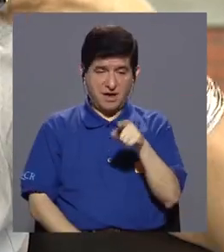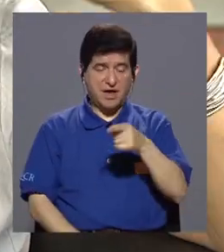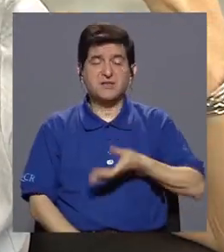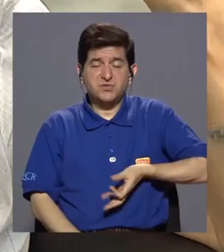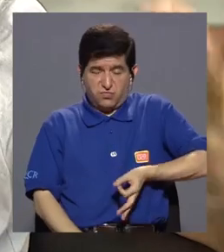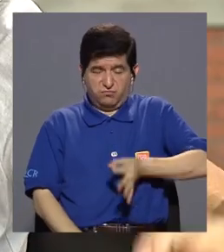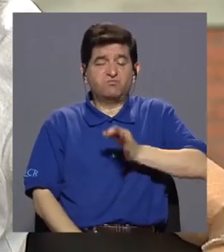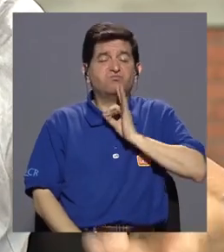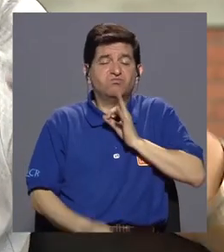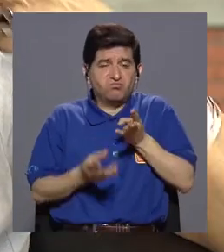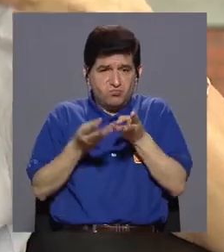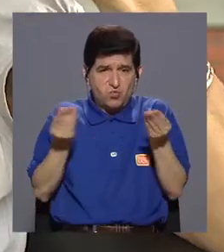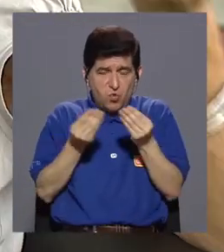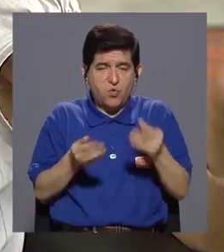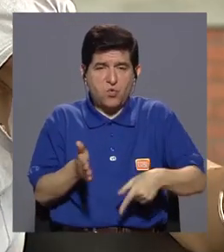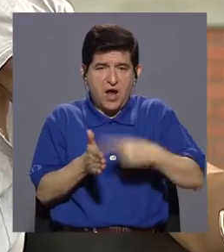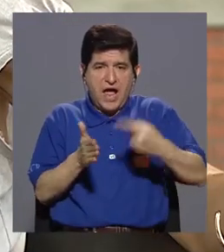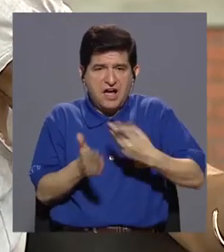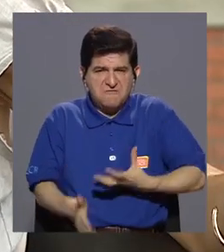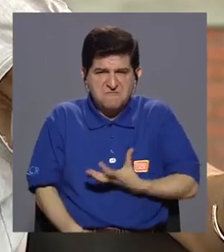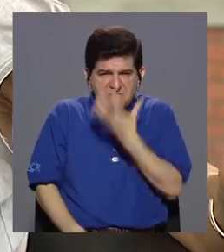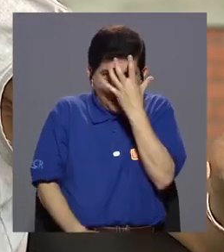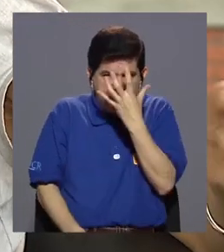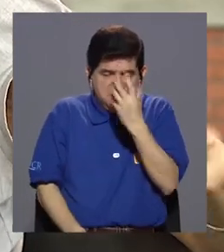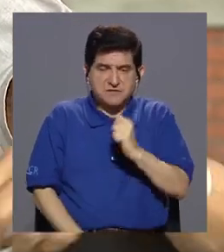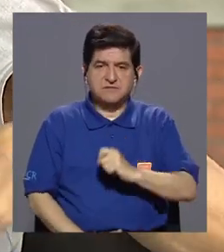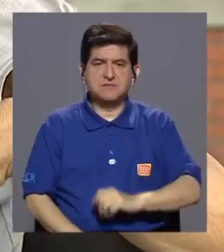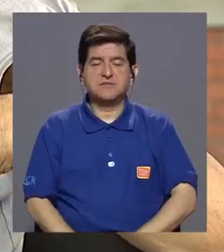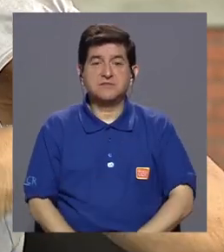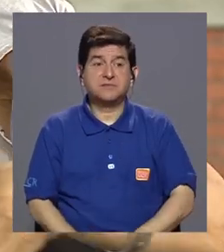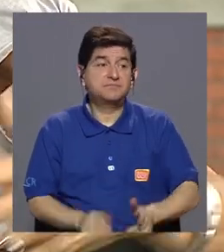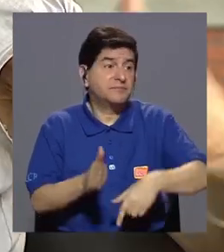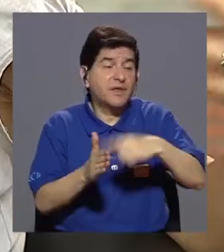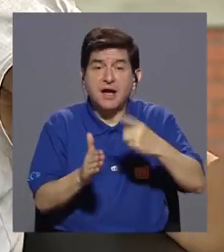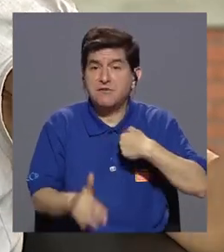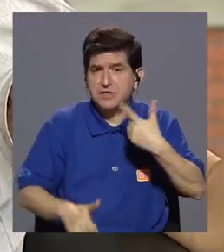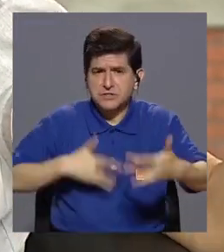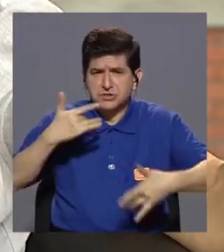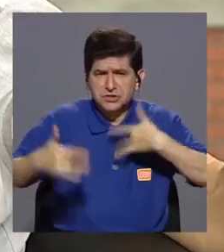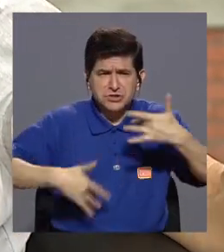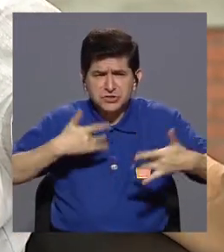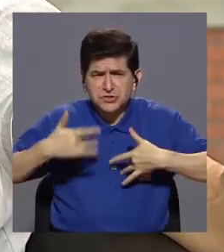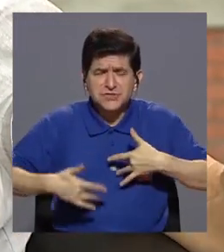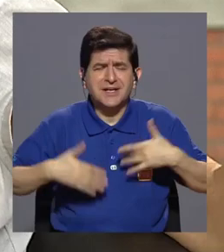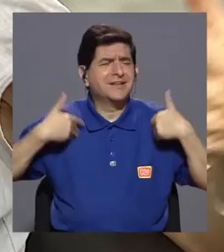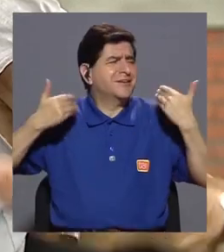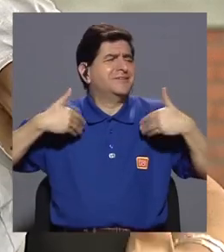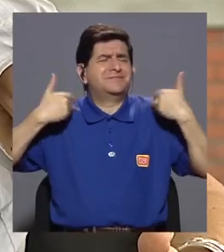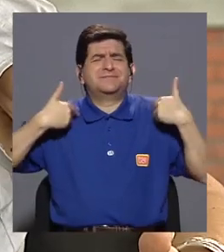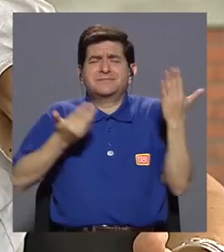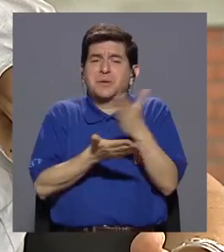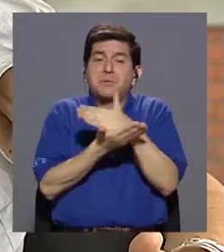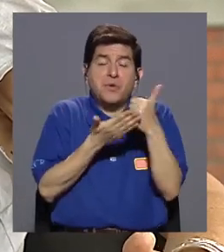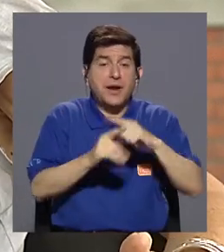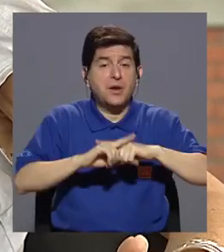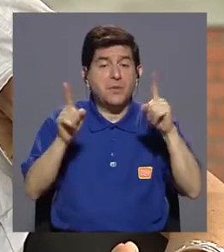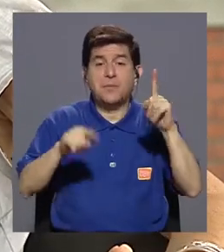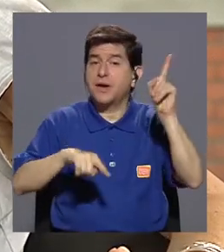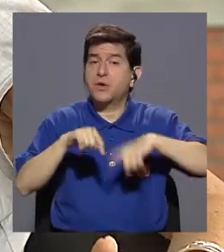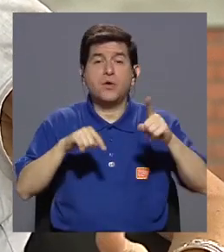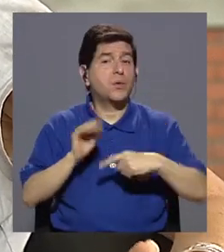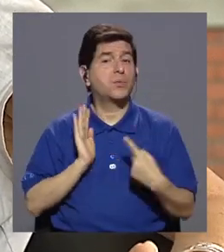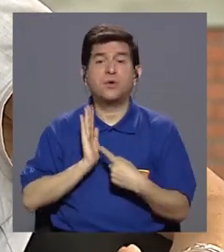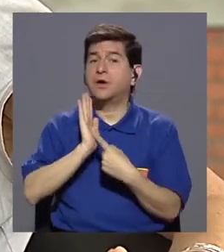frustración, a veces me genera enojo, a veces me genera ira. A veces siento mucha, mucha, mucha alegría por algo, pero tampoco la puedo